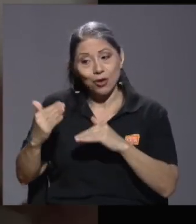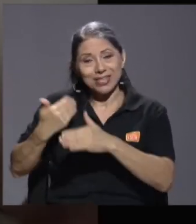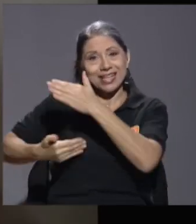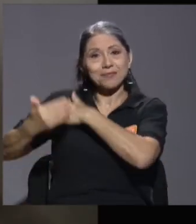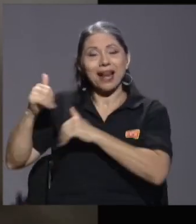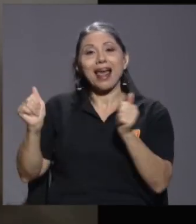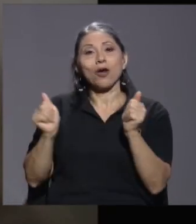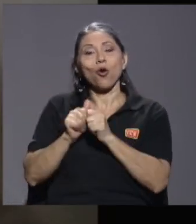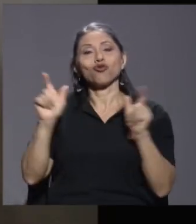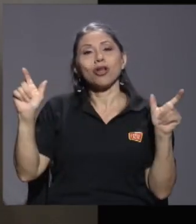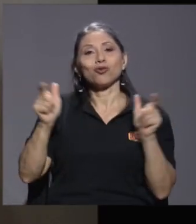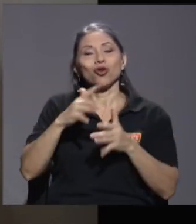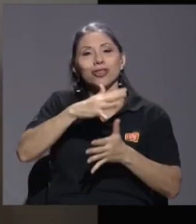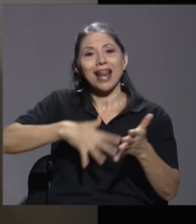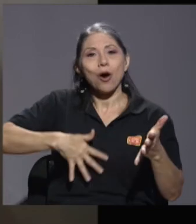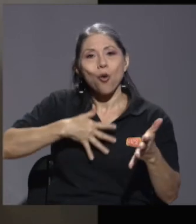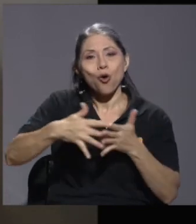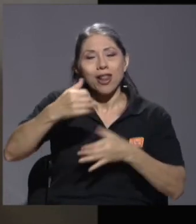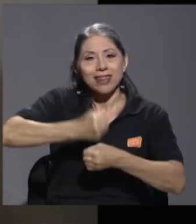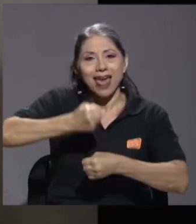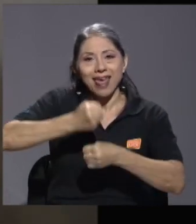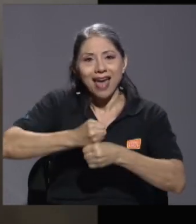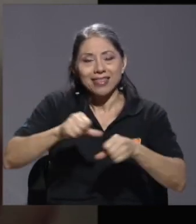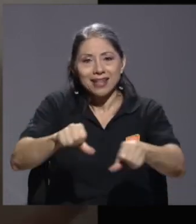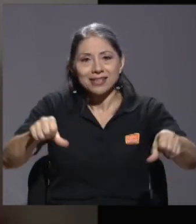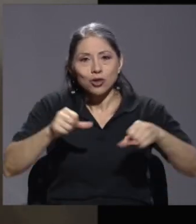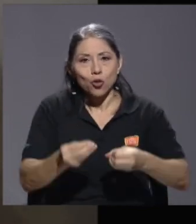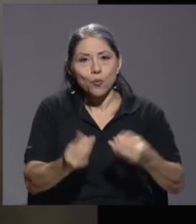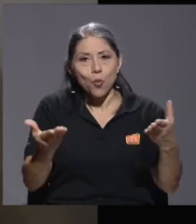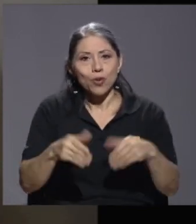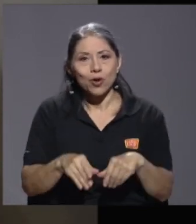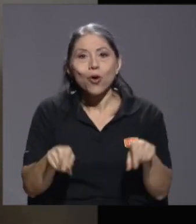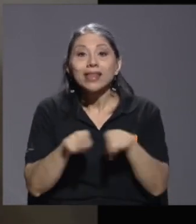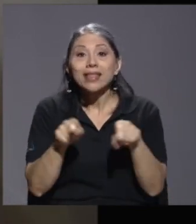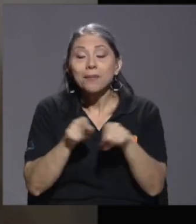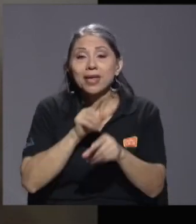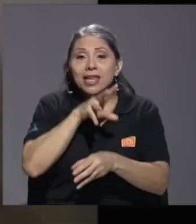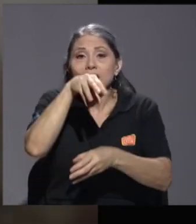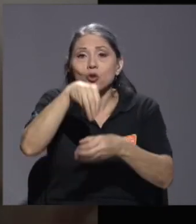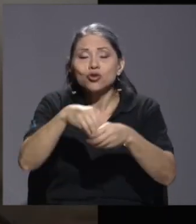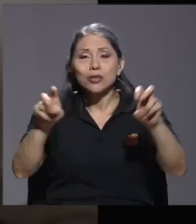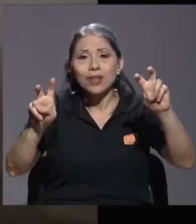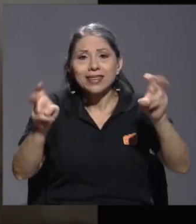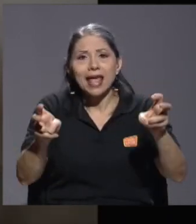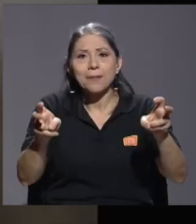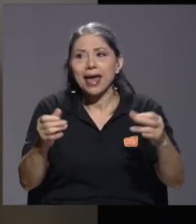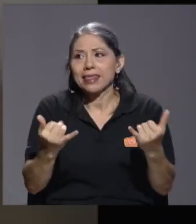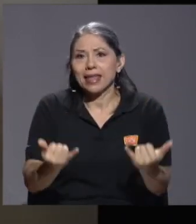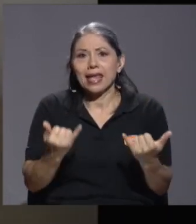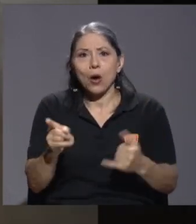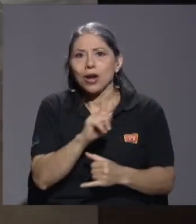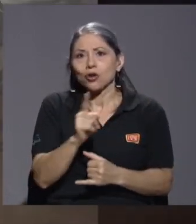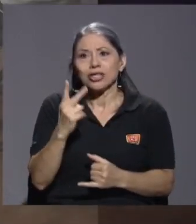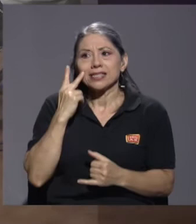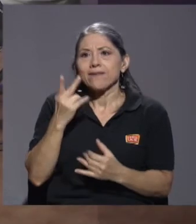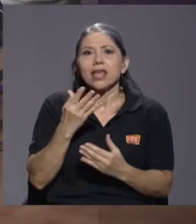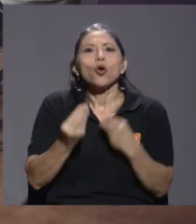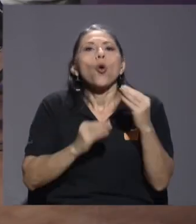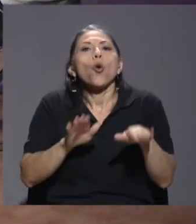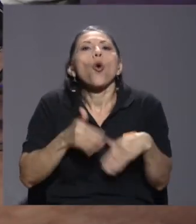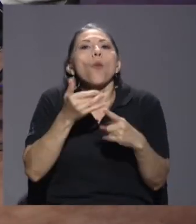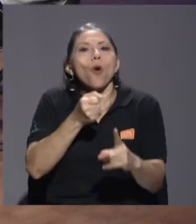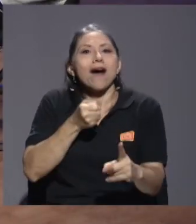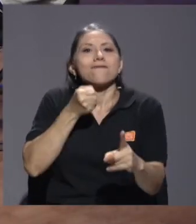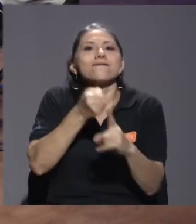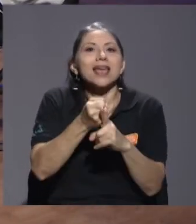la reducción de la jornada del 15% del sector público, incluyendo también, por ejemplo, el tema de que no se está viendo la afectación sobre la caja y otros